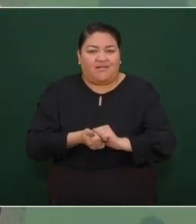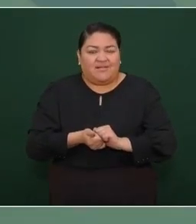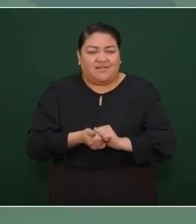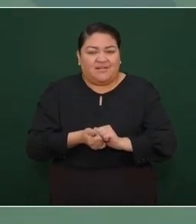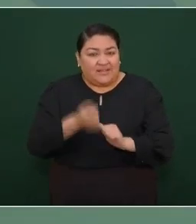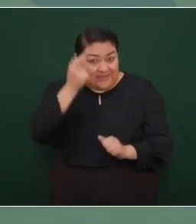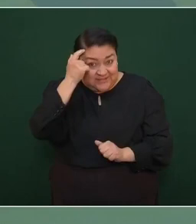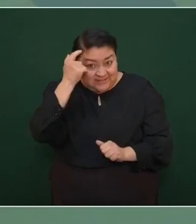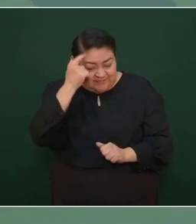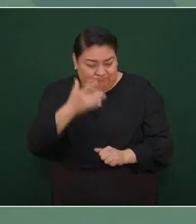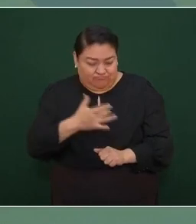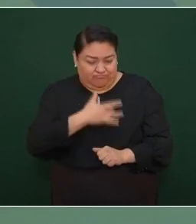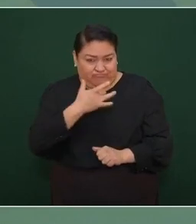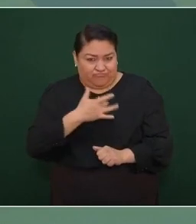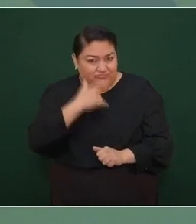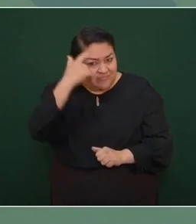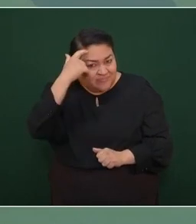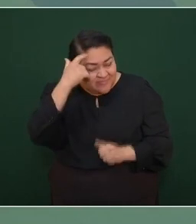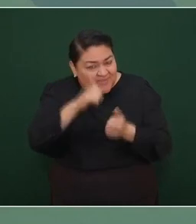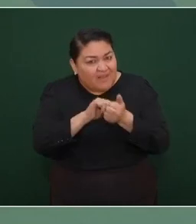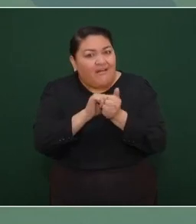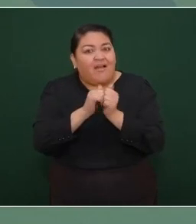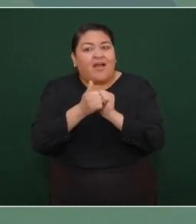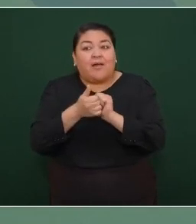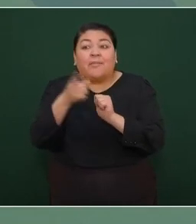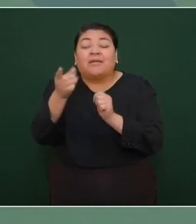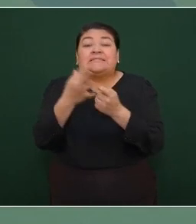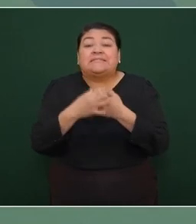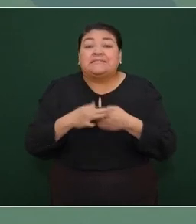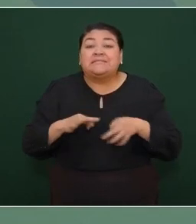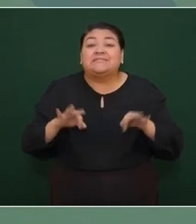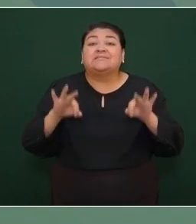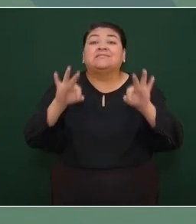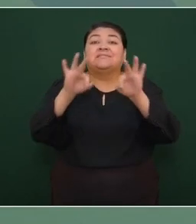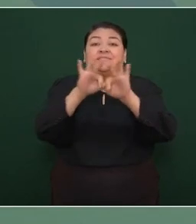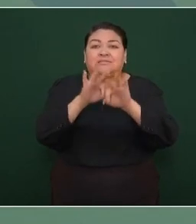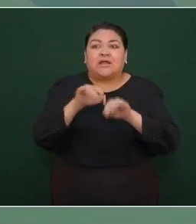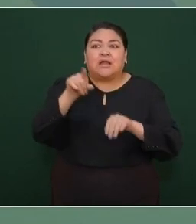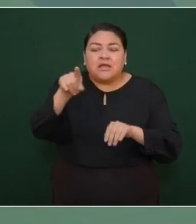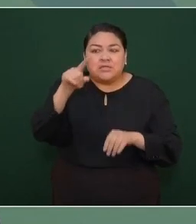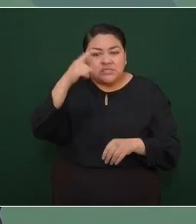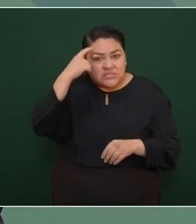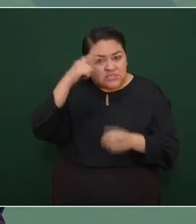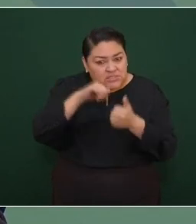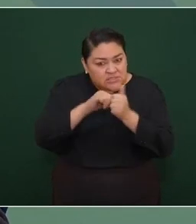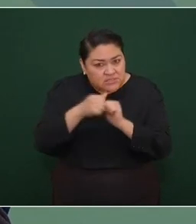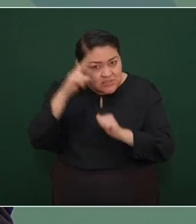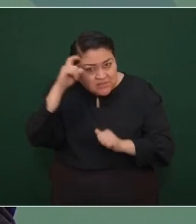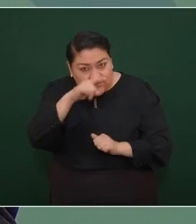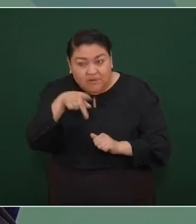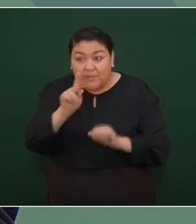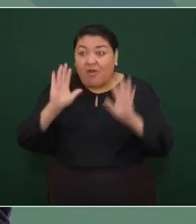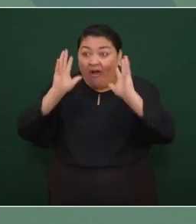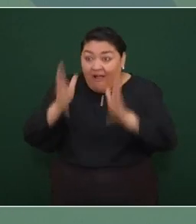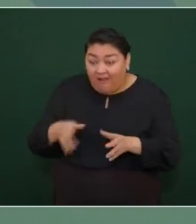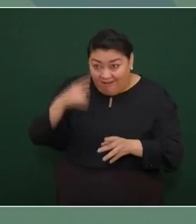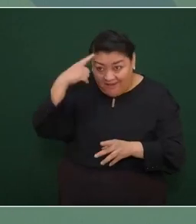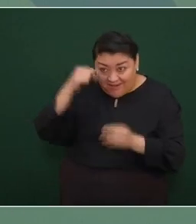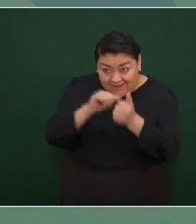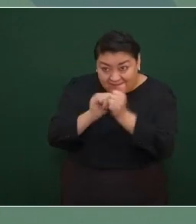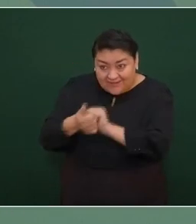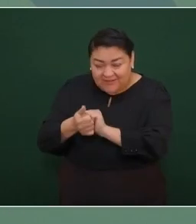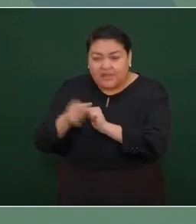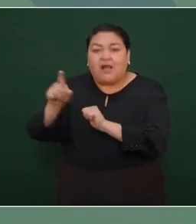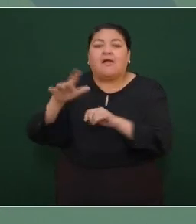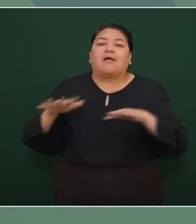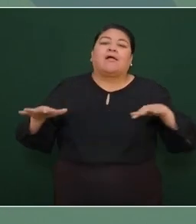ya hay un cambio de mentalidad que eso es lo más difícil de lograr pero cuando se logra ese cambio de mentalidad cambia